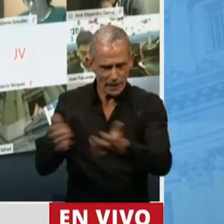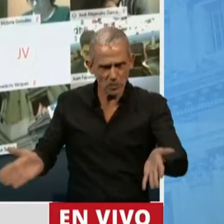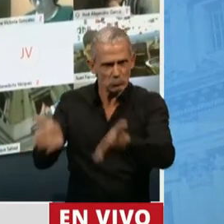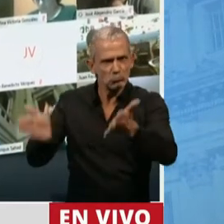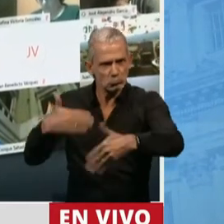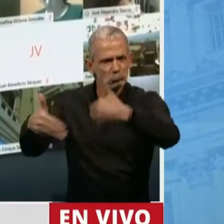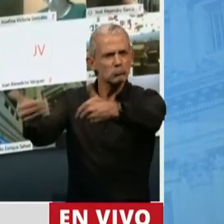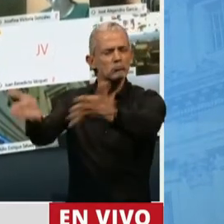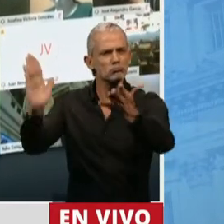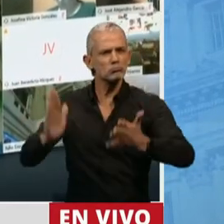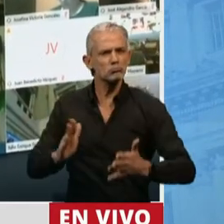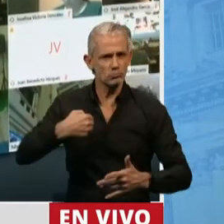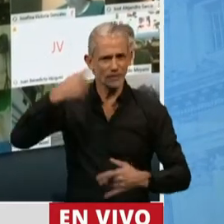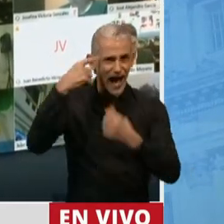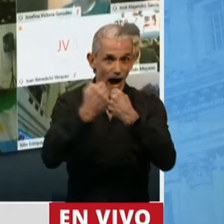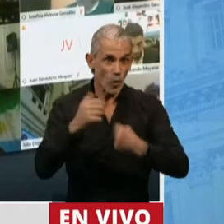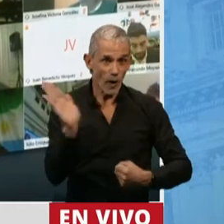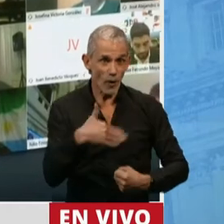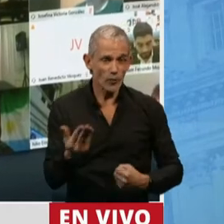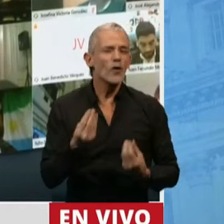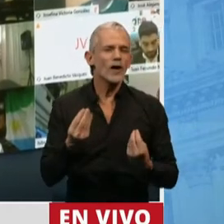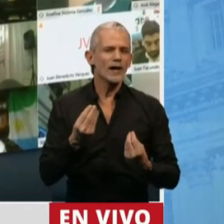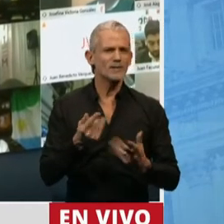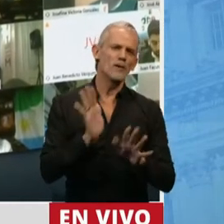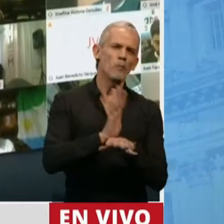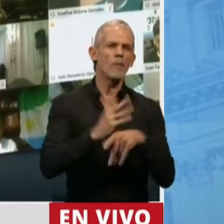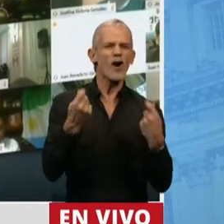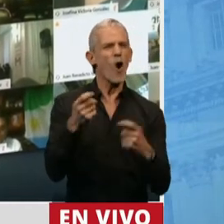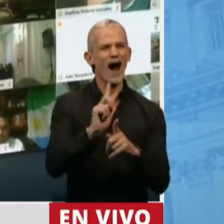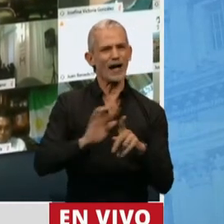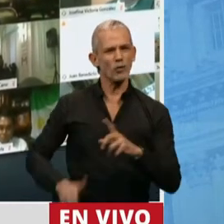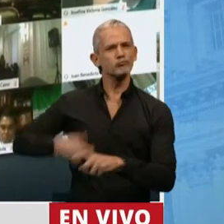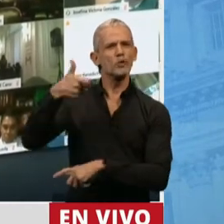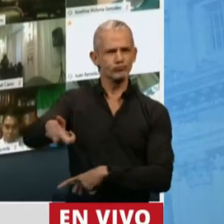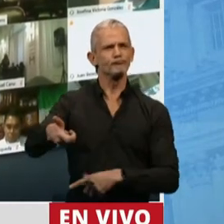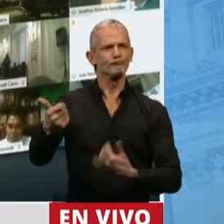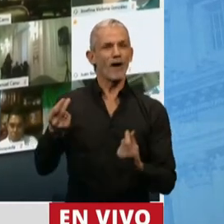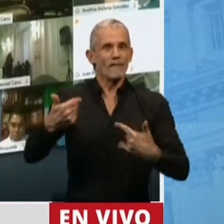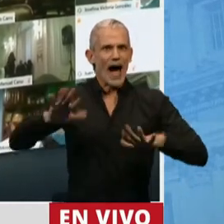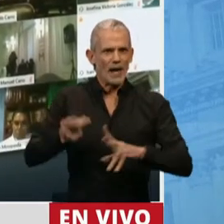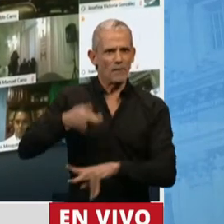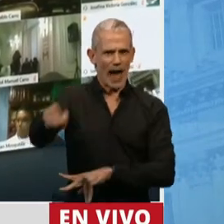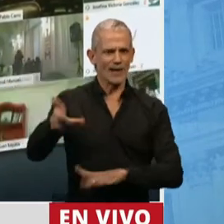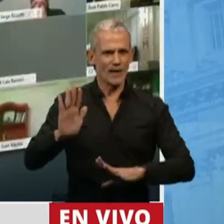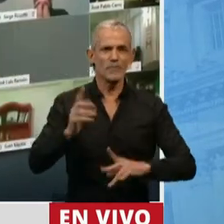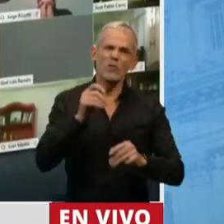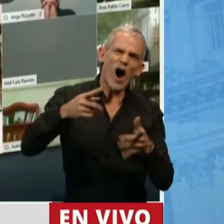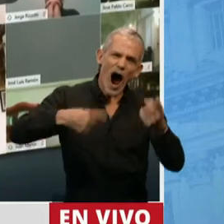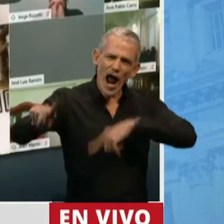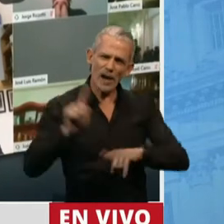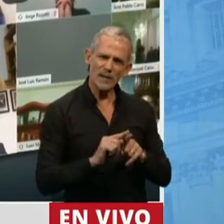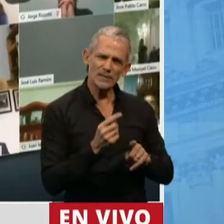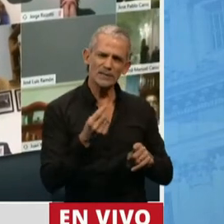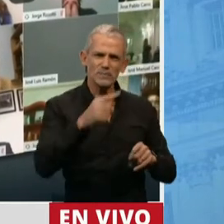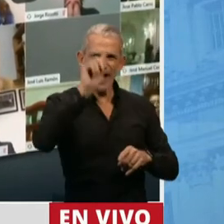sector, todos coincidimos que se trata de una inversión. Ahora cuando el Estado Nacional invierte en